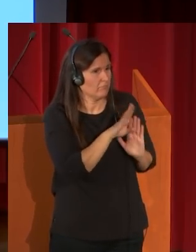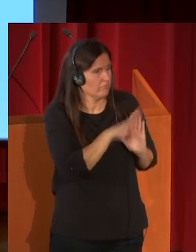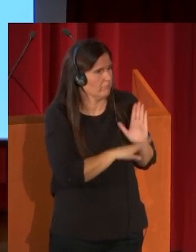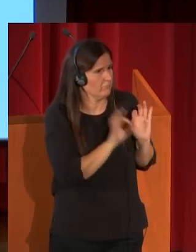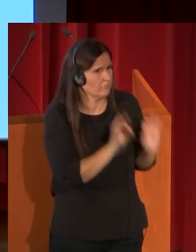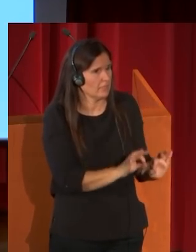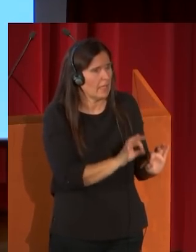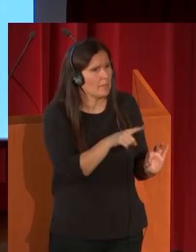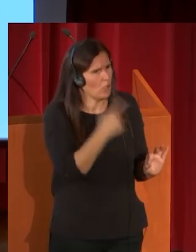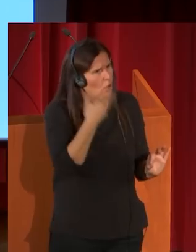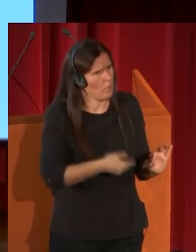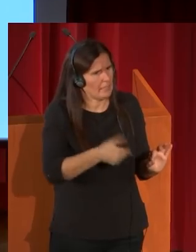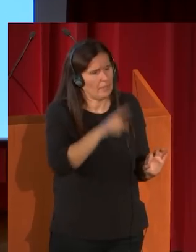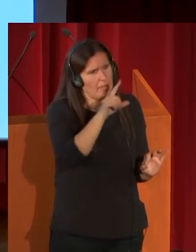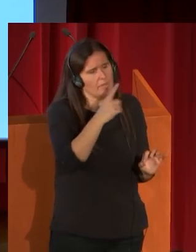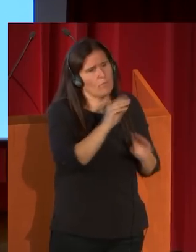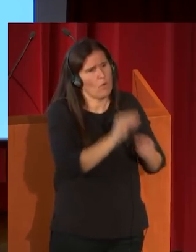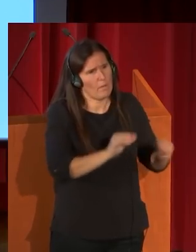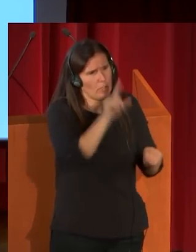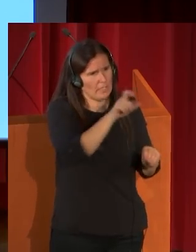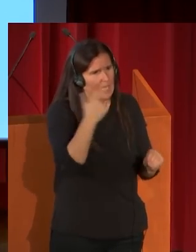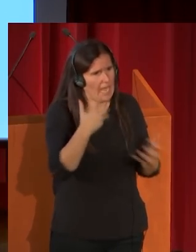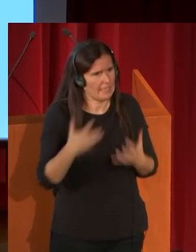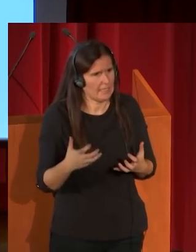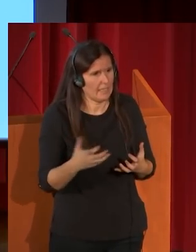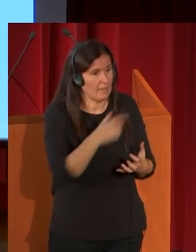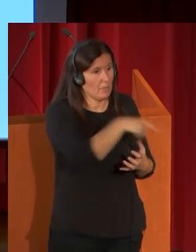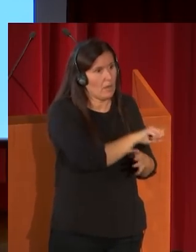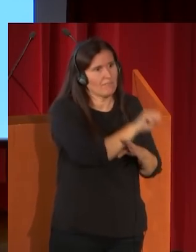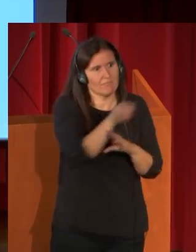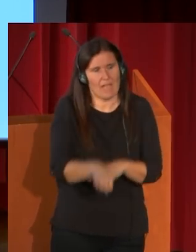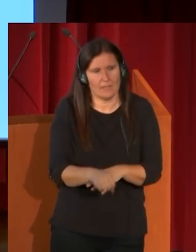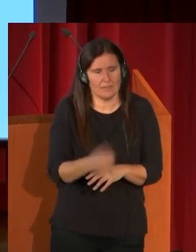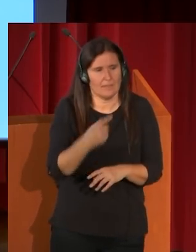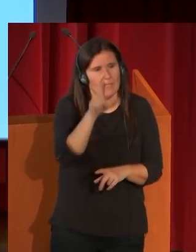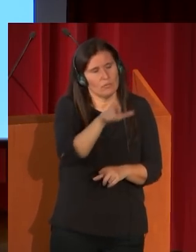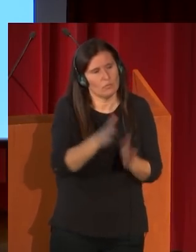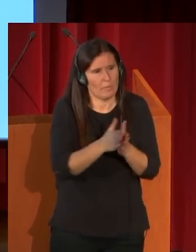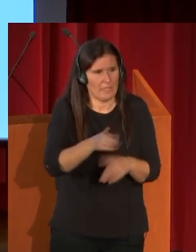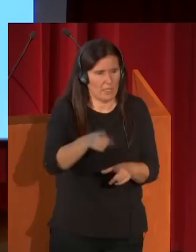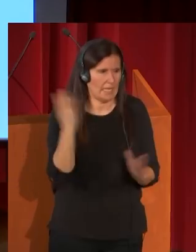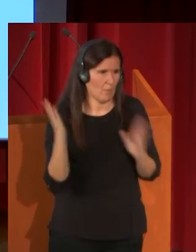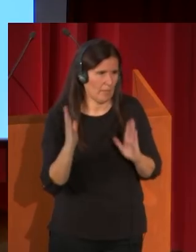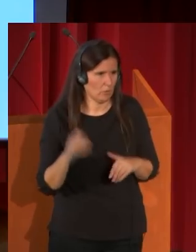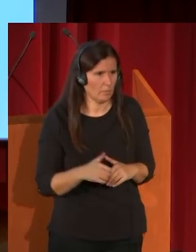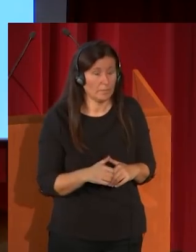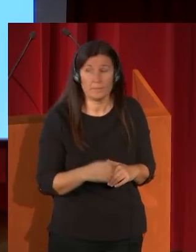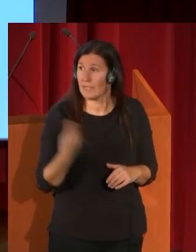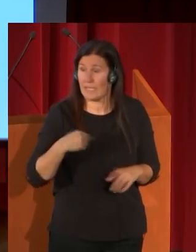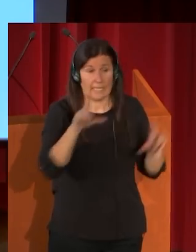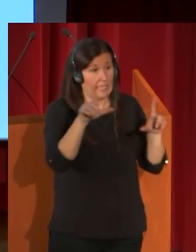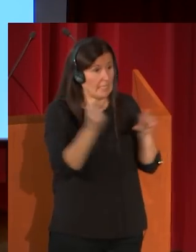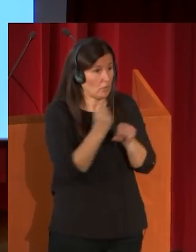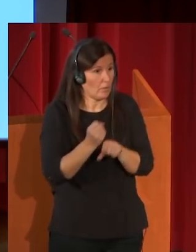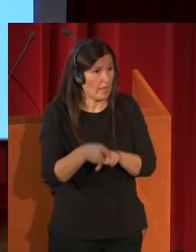para la formación de los artistas, llega más lejos que sus condiscípulos en ese momento. Aquí, en estas obras, él